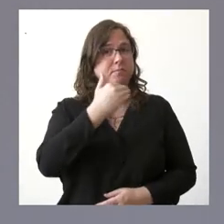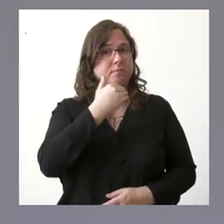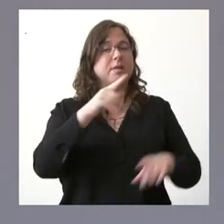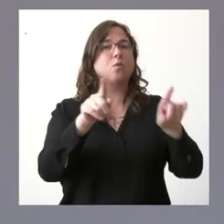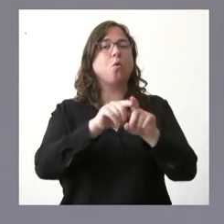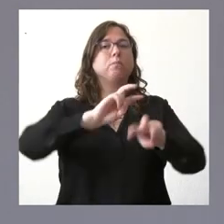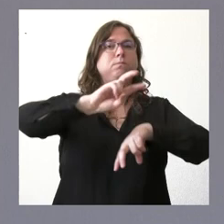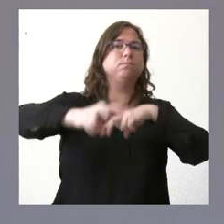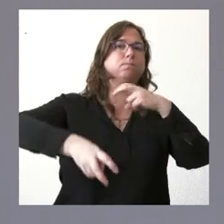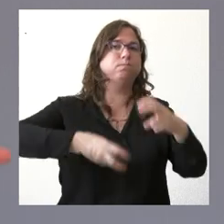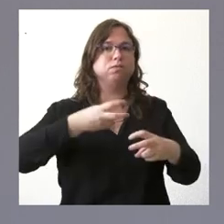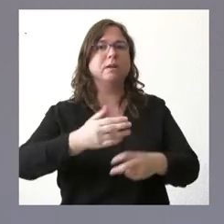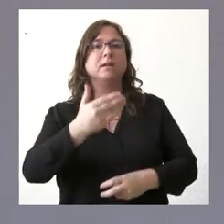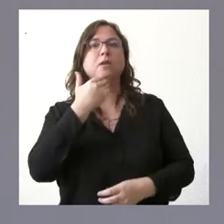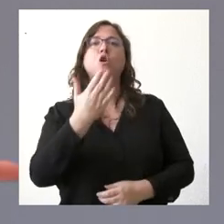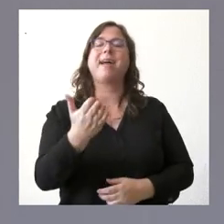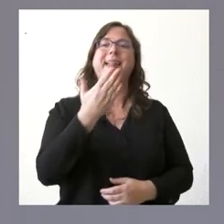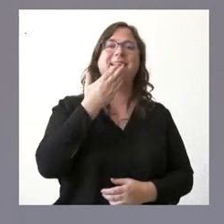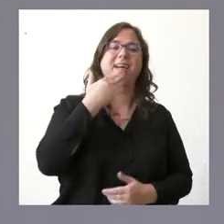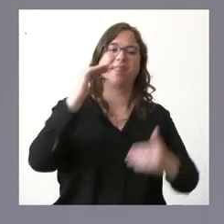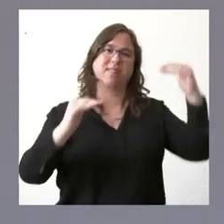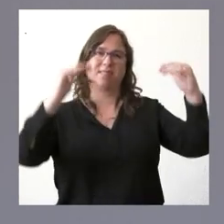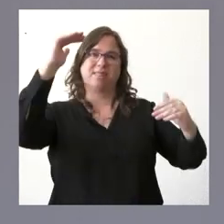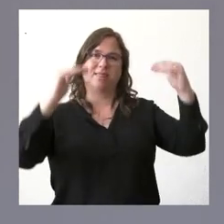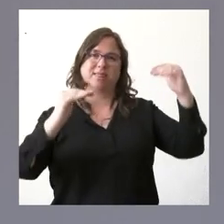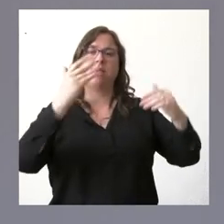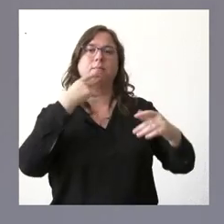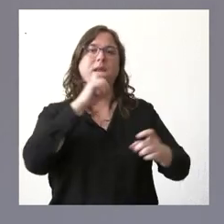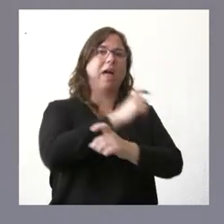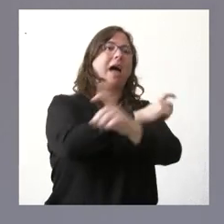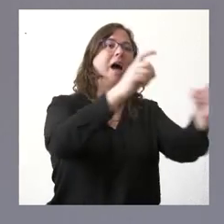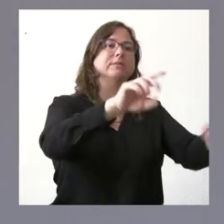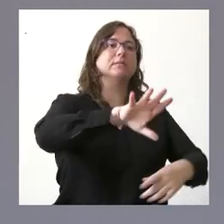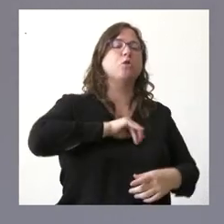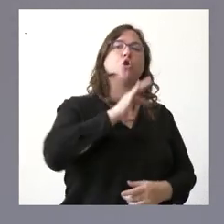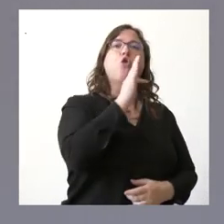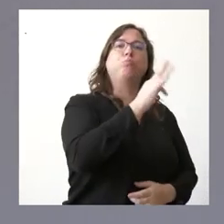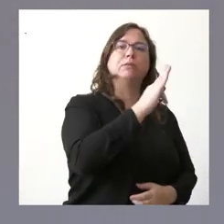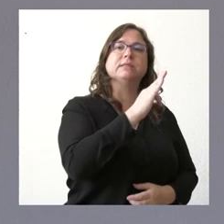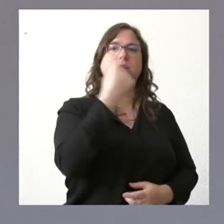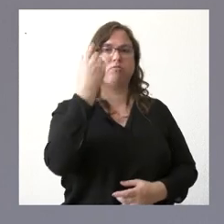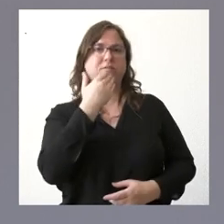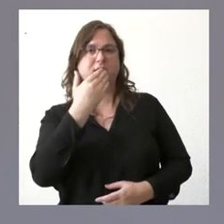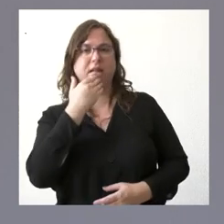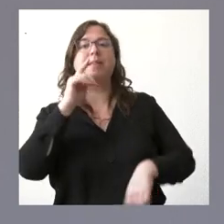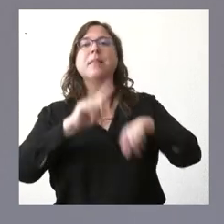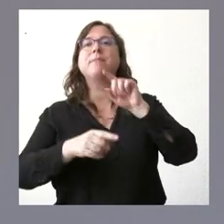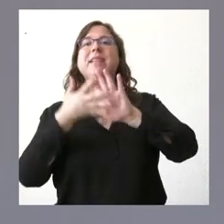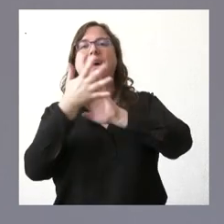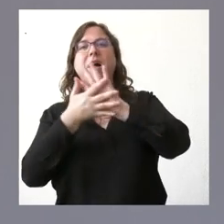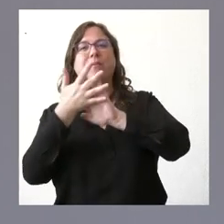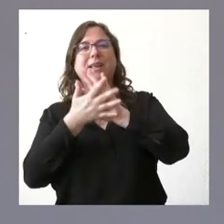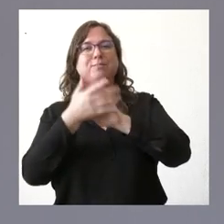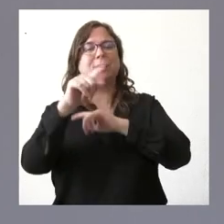modificar el rango de edades el rango etario para la comunicación del positivo también se está hablando de la posibilidad